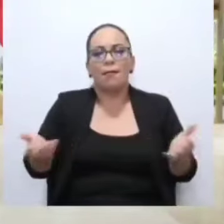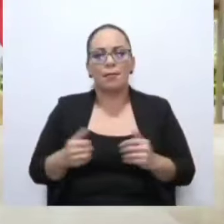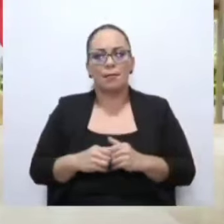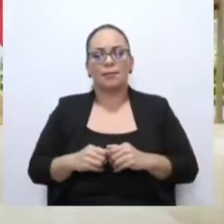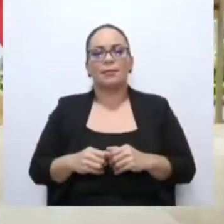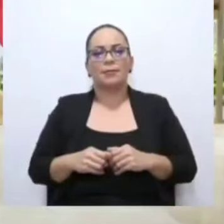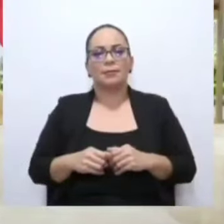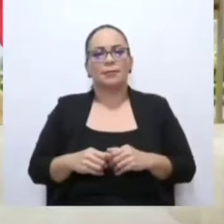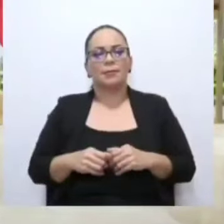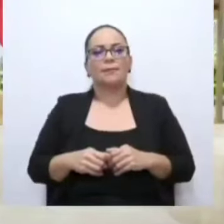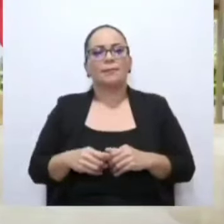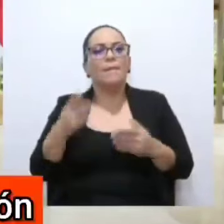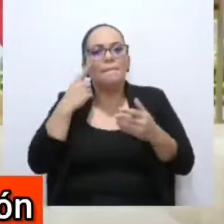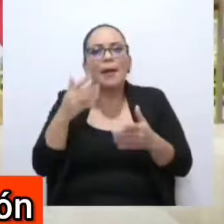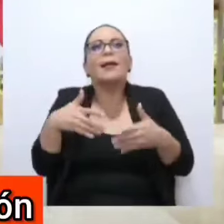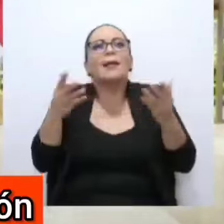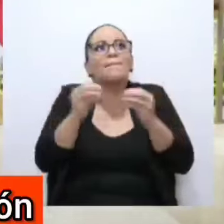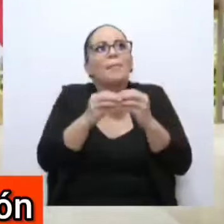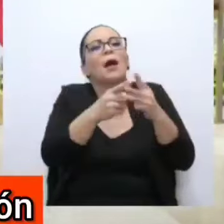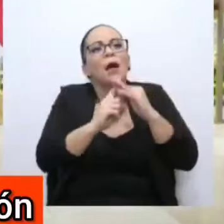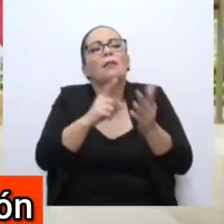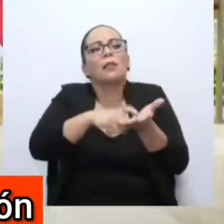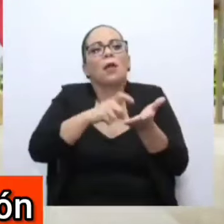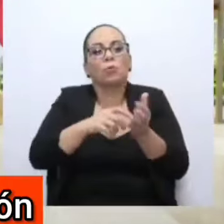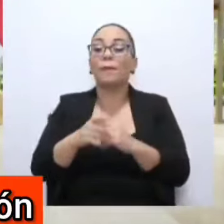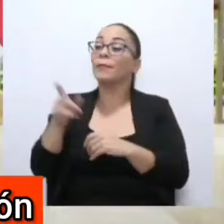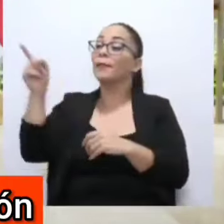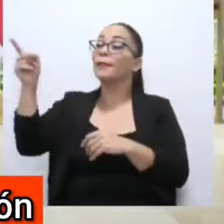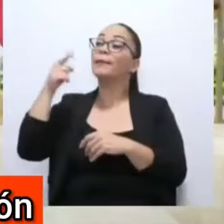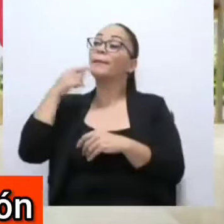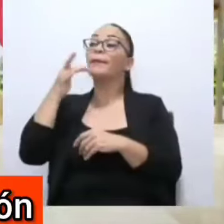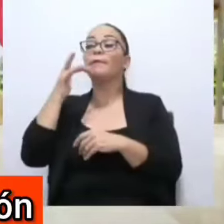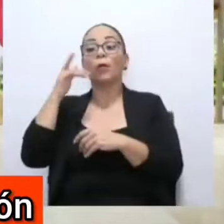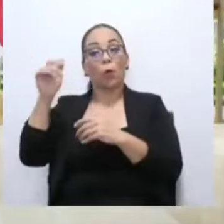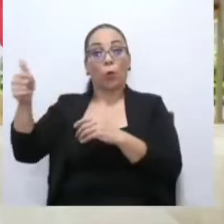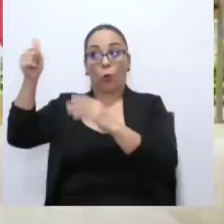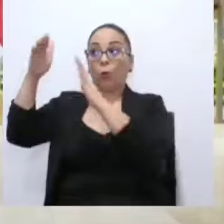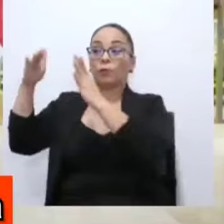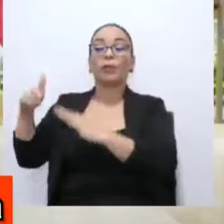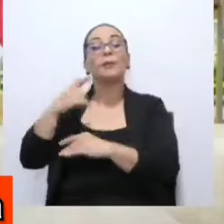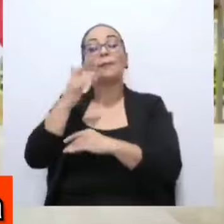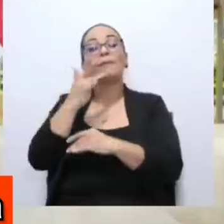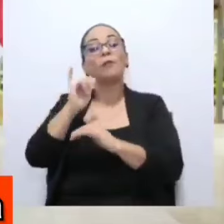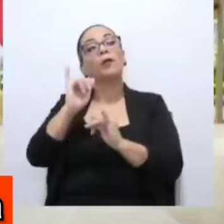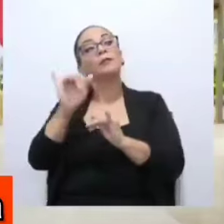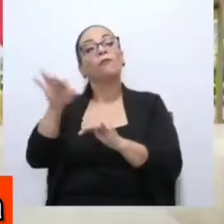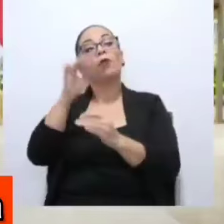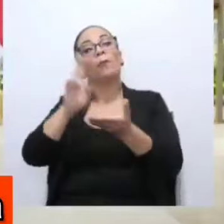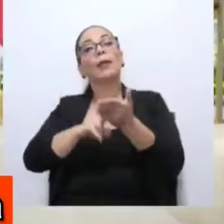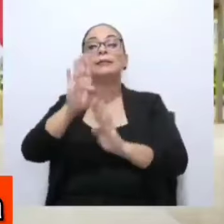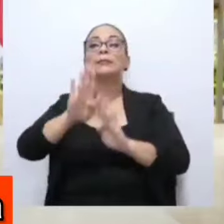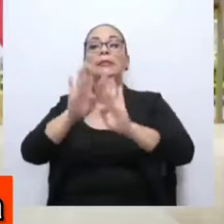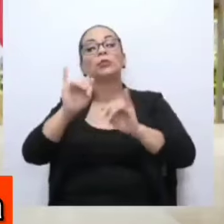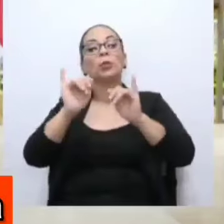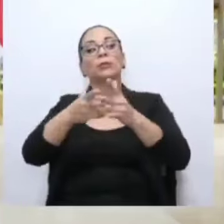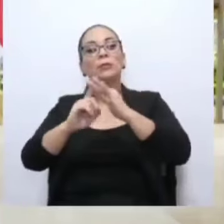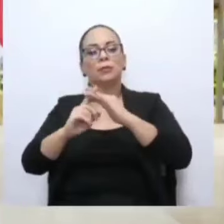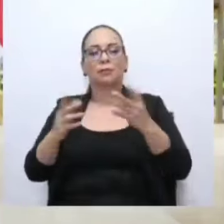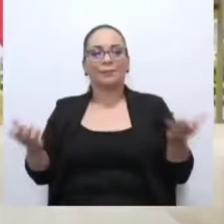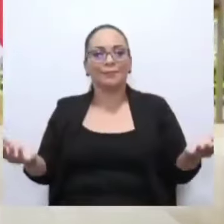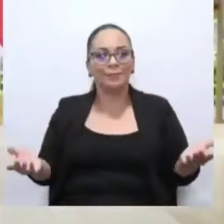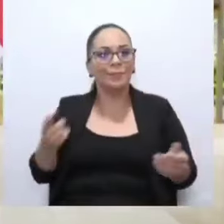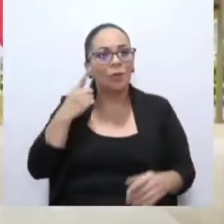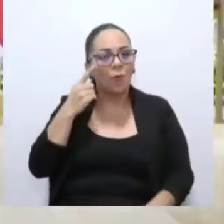Entonces, ¿para qué endeudar al pueblo? Ah, porque es mi método favorito de licitación. Y era el método favorito cuando Cochinilla,